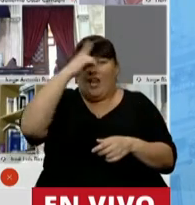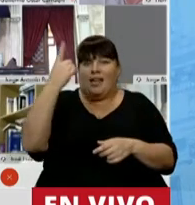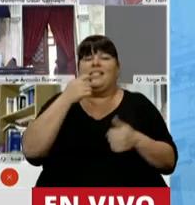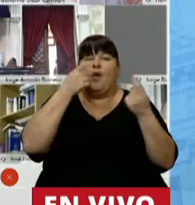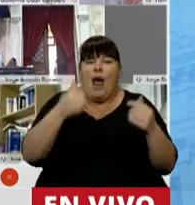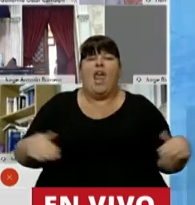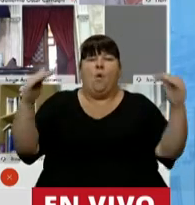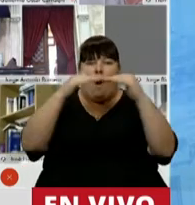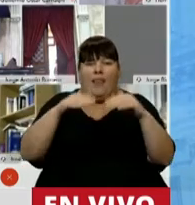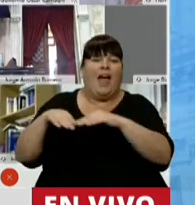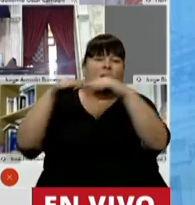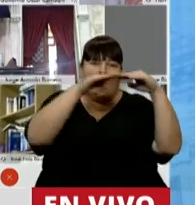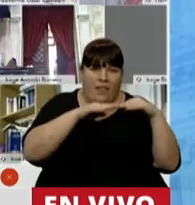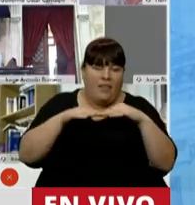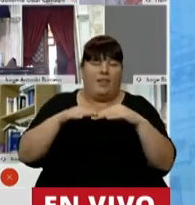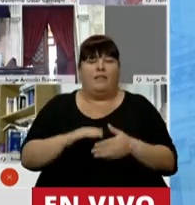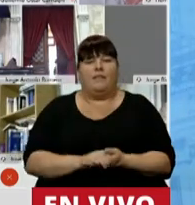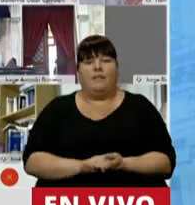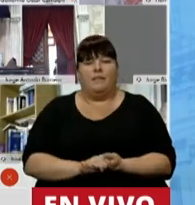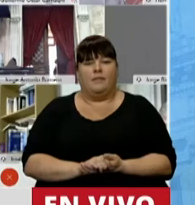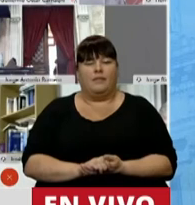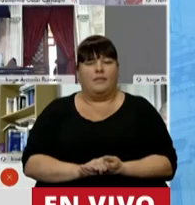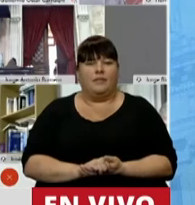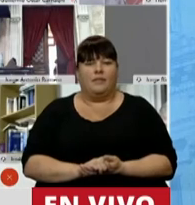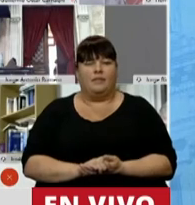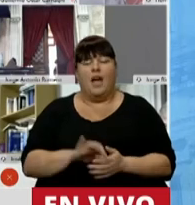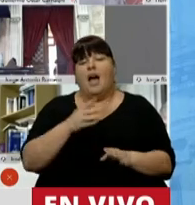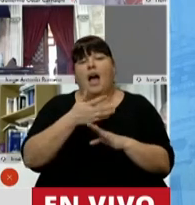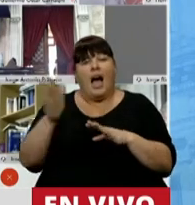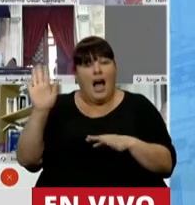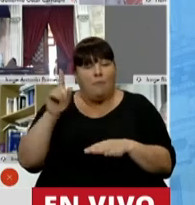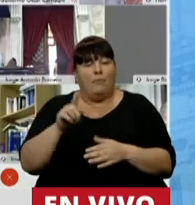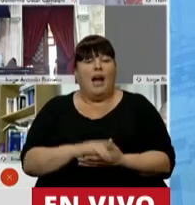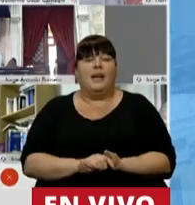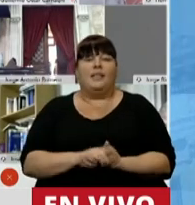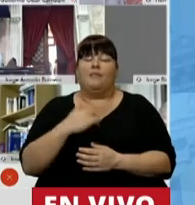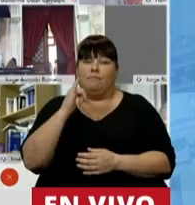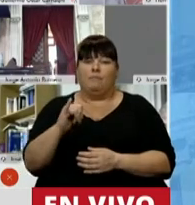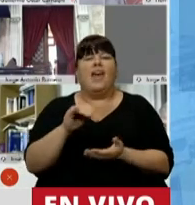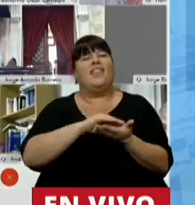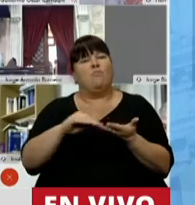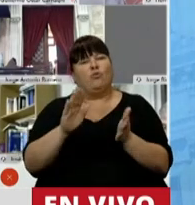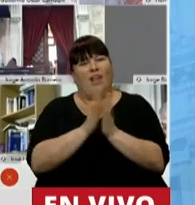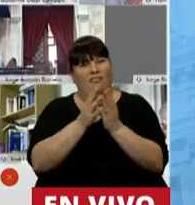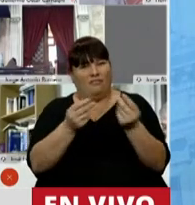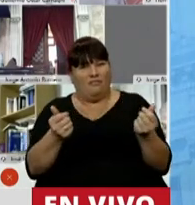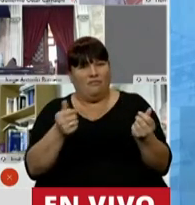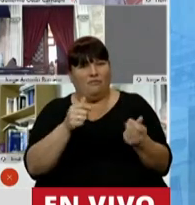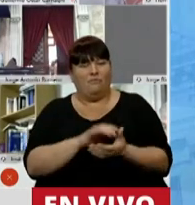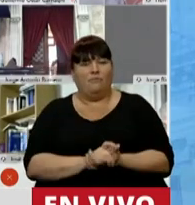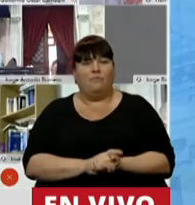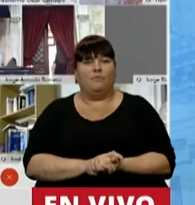legalidad, la igualdad, la equidad y la razonabilidad. Por otra parte, señor Presidente, advierto que... Diputado, si puedo ir redondeando.